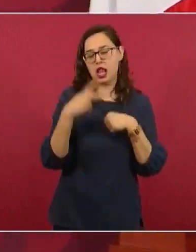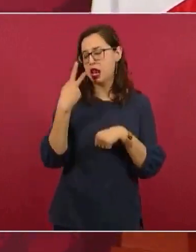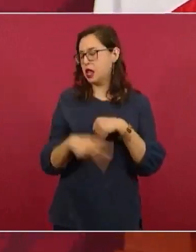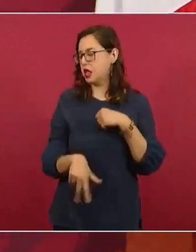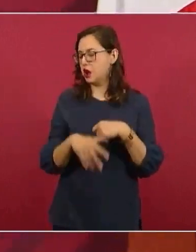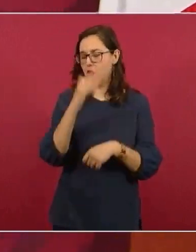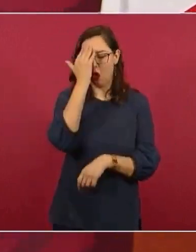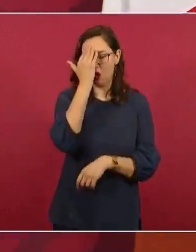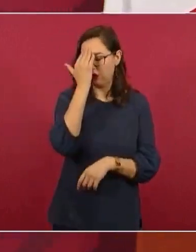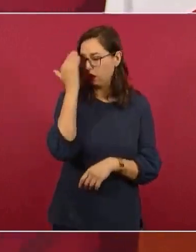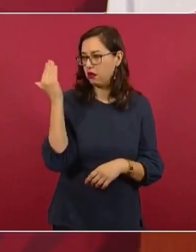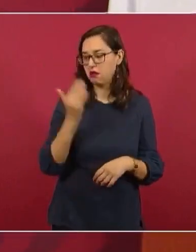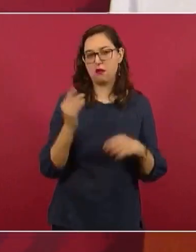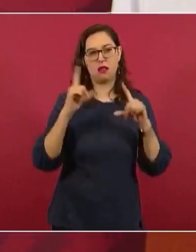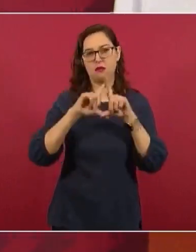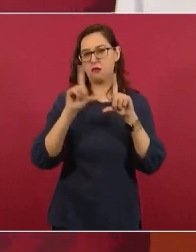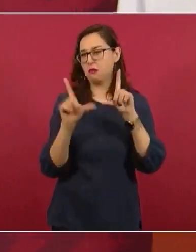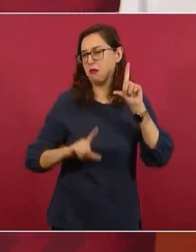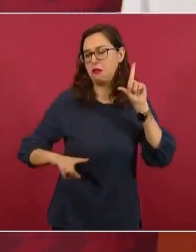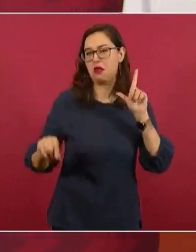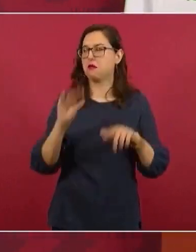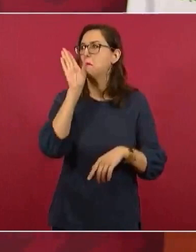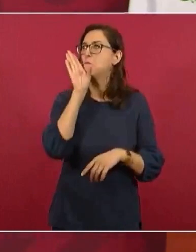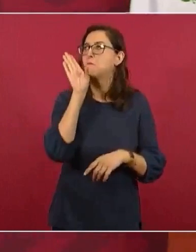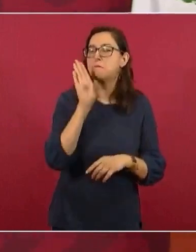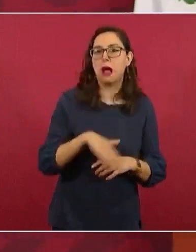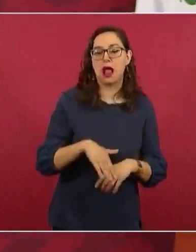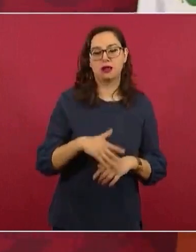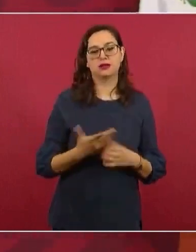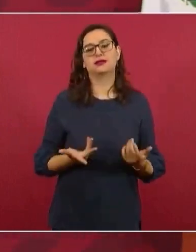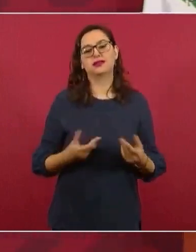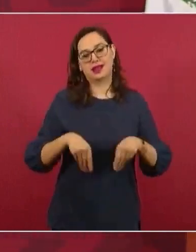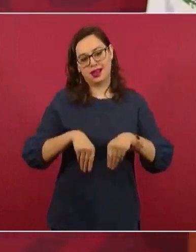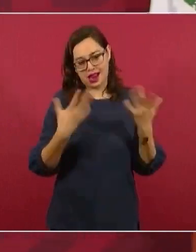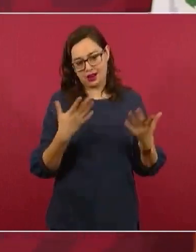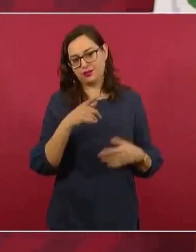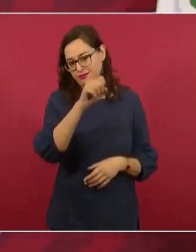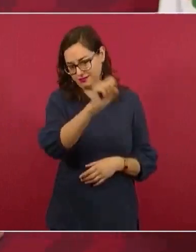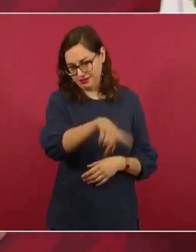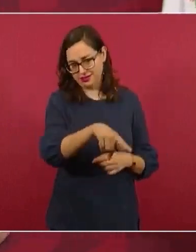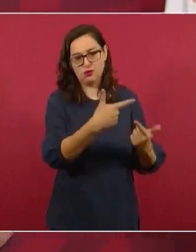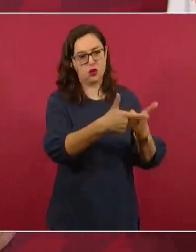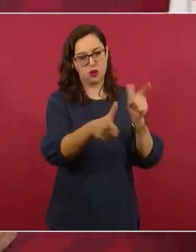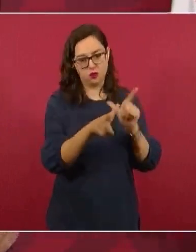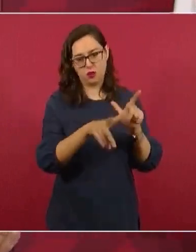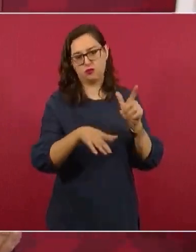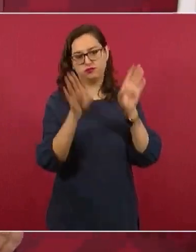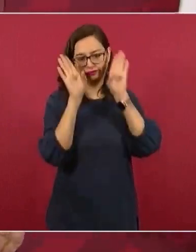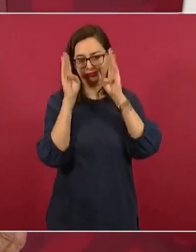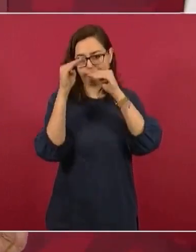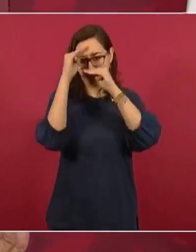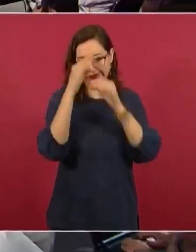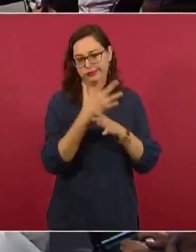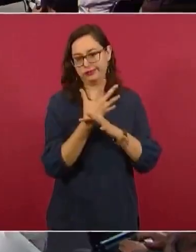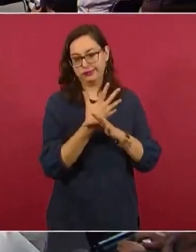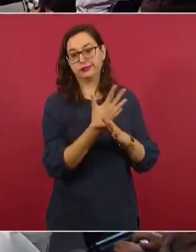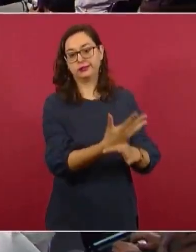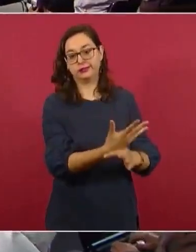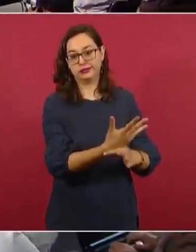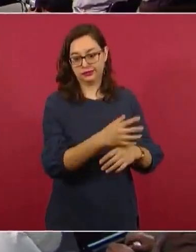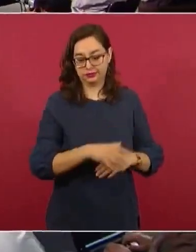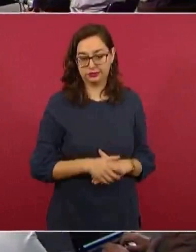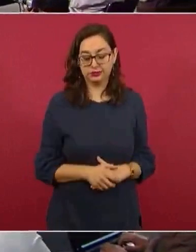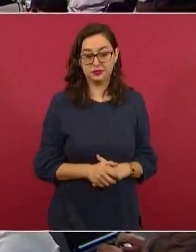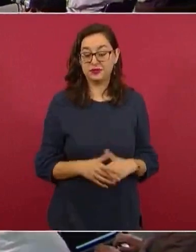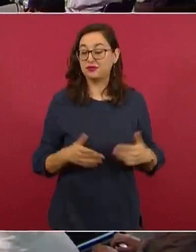desde luego del Partido Conservador, hablando de